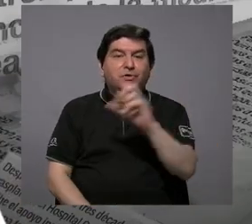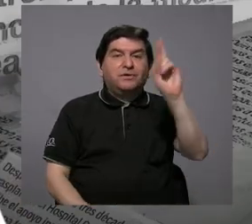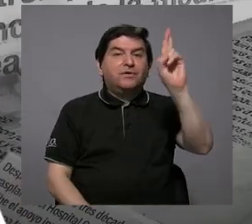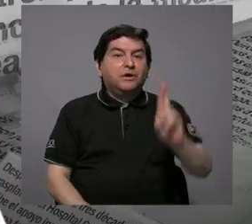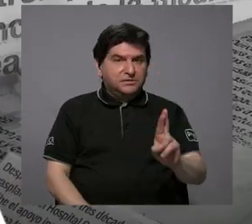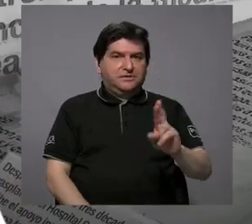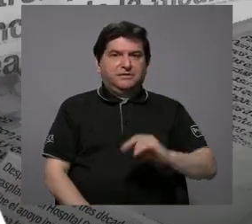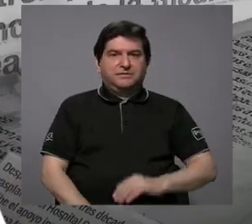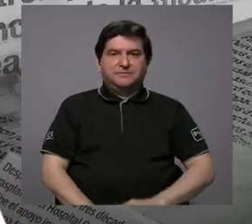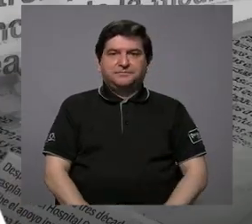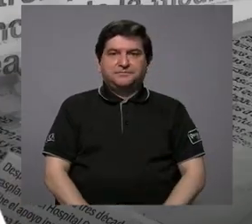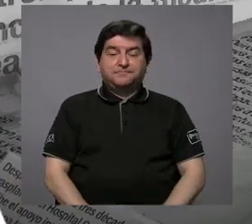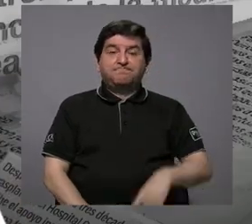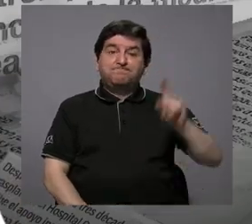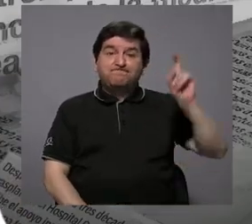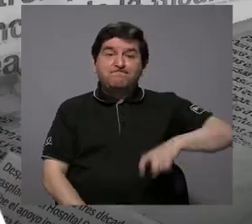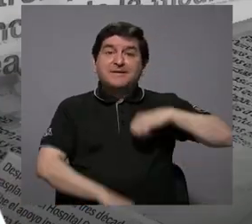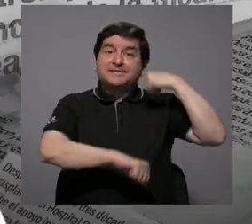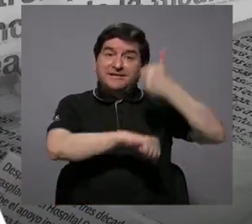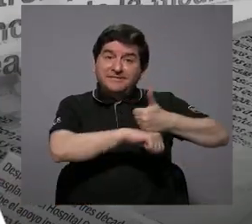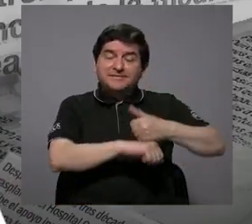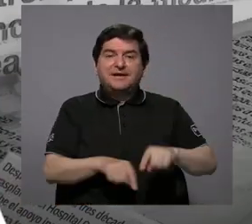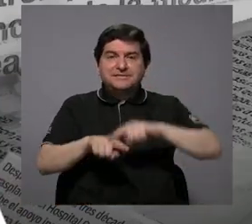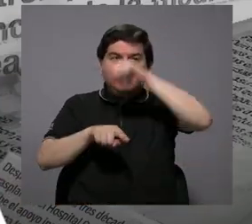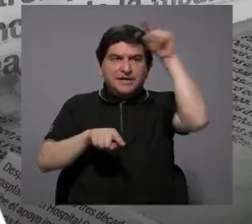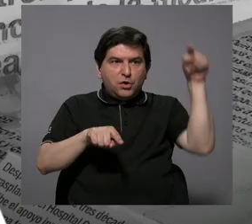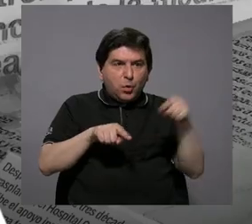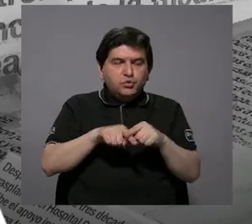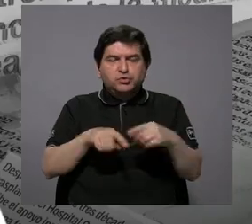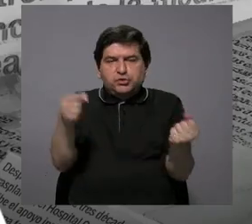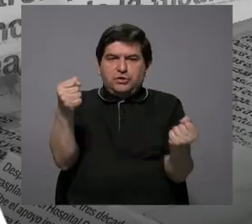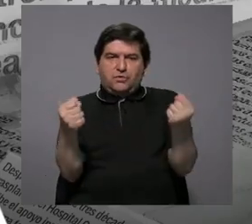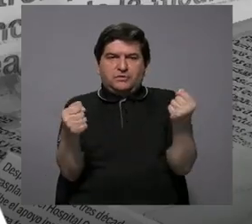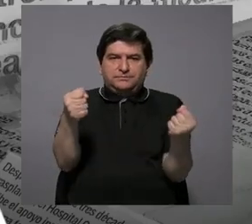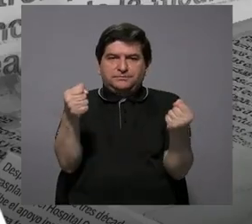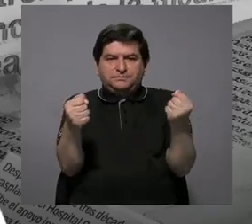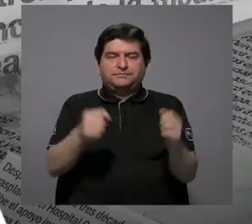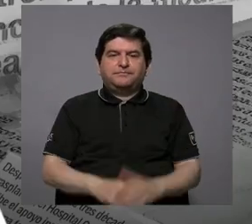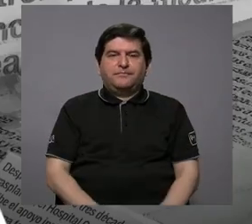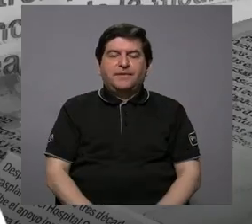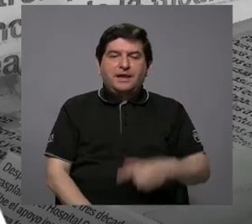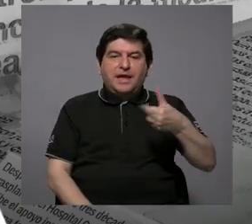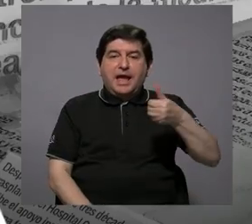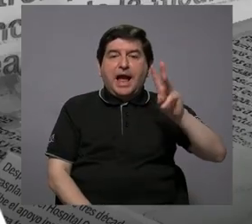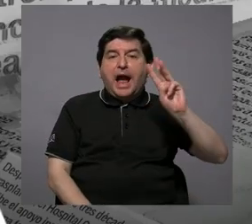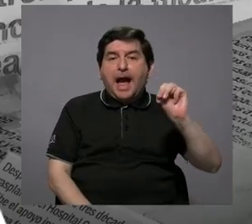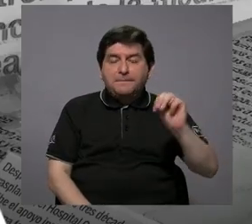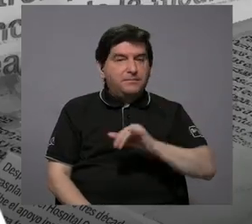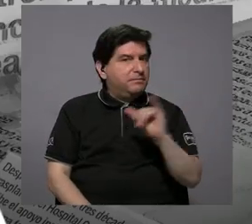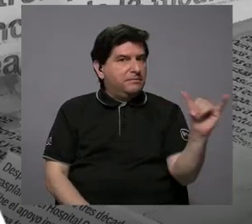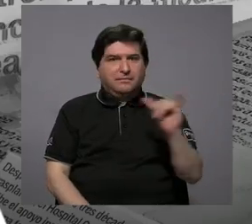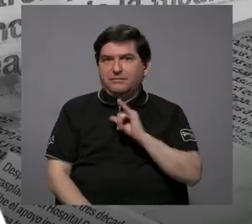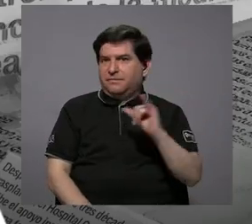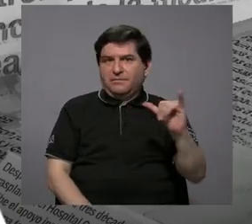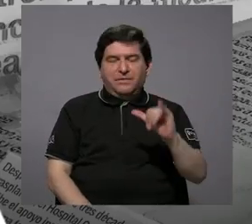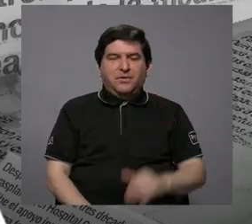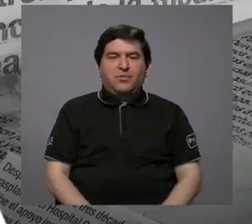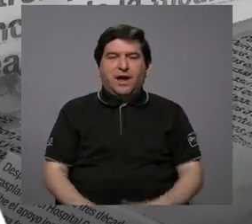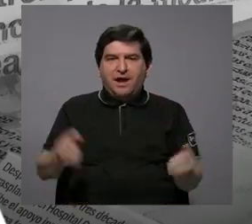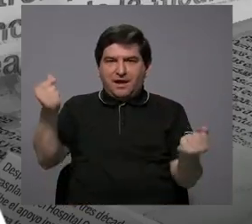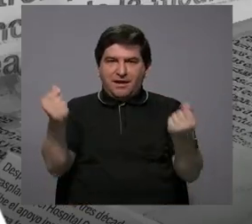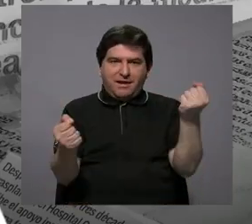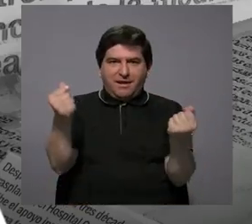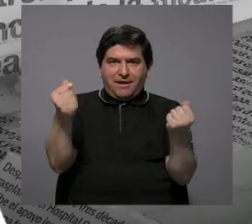Rica? Entonces, bueno, vamos a tener que establecer un ciclo de conducción, por ejemplo, en la GAM. No es lo mismo manejar un